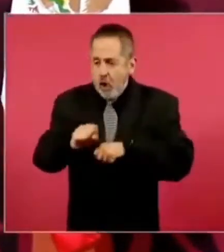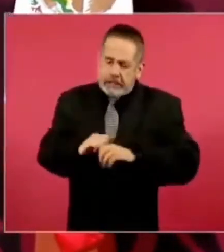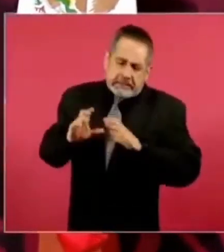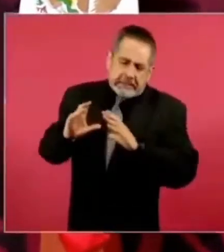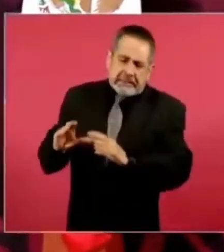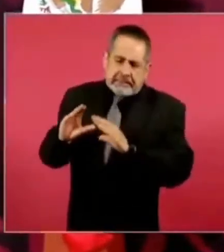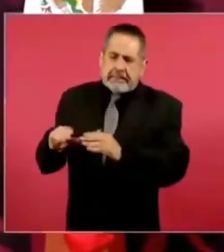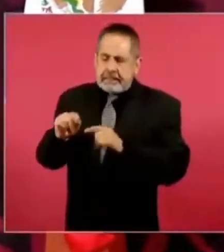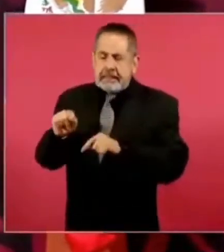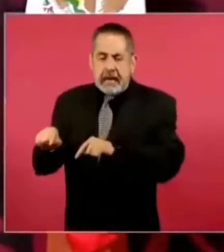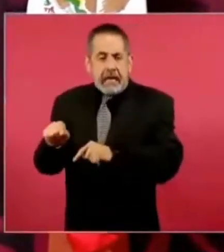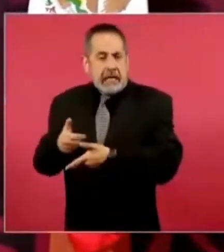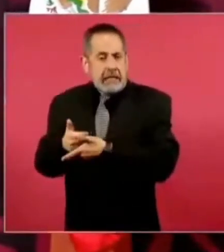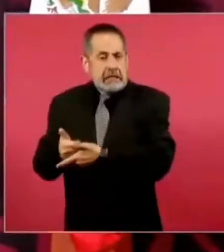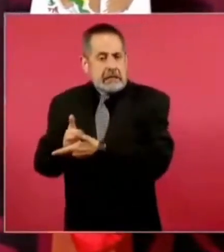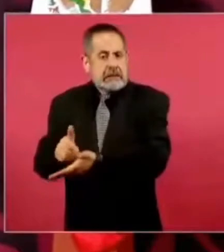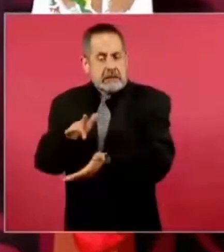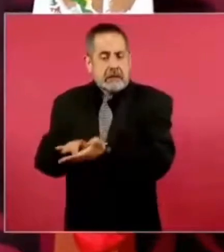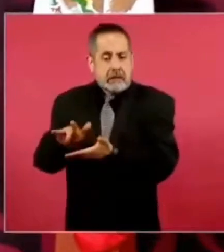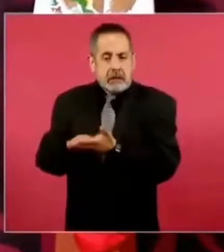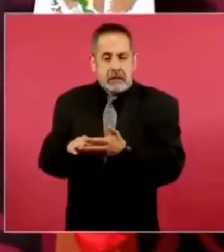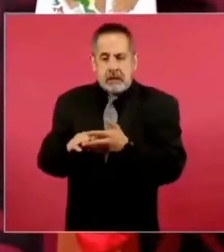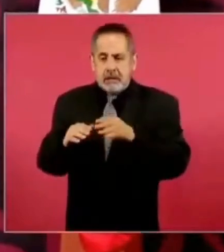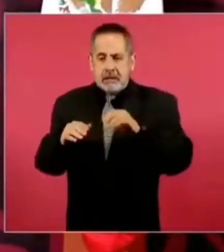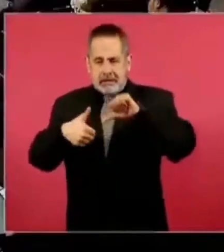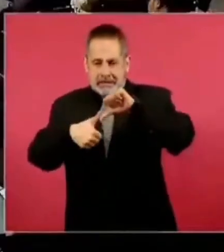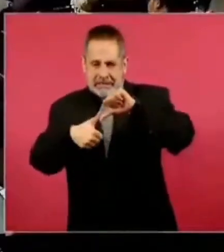en otros países,